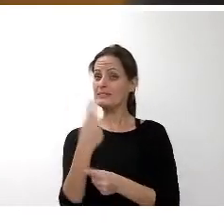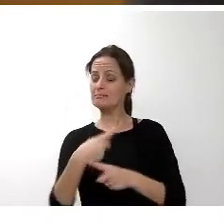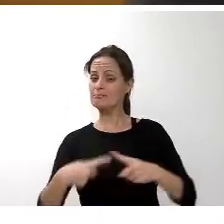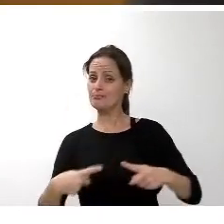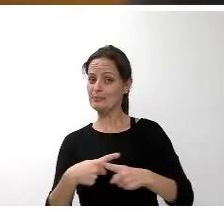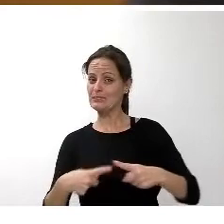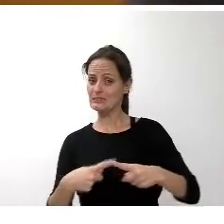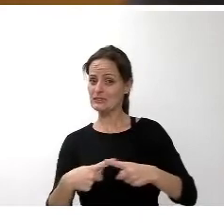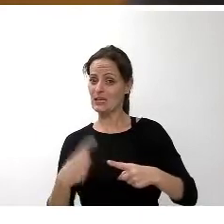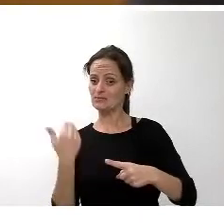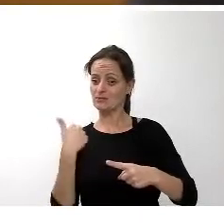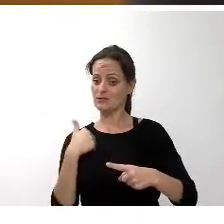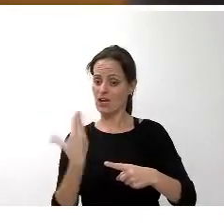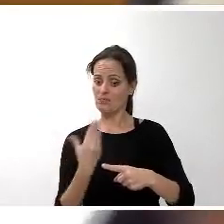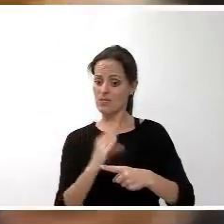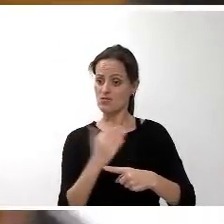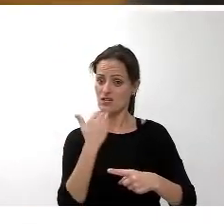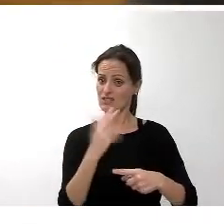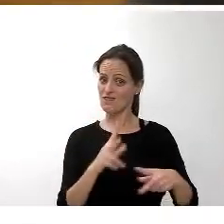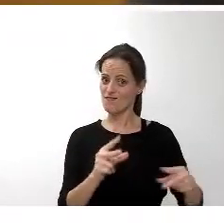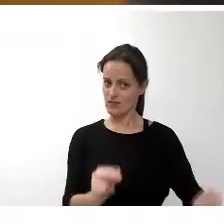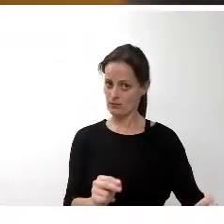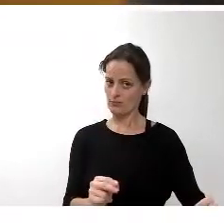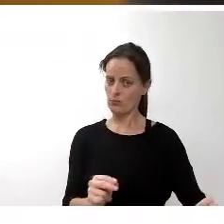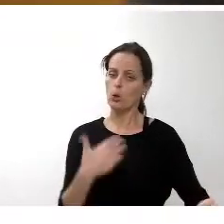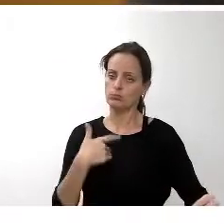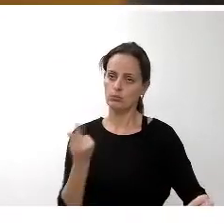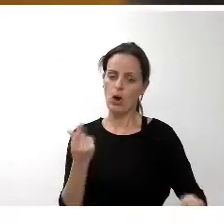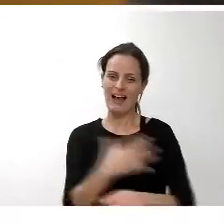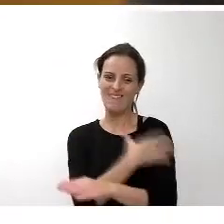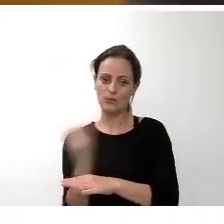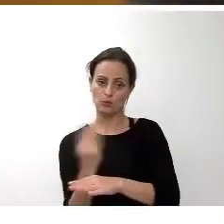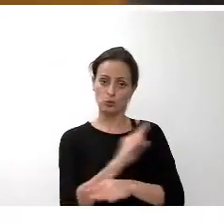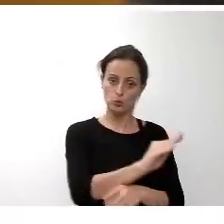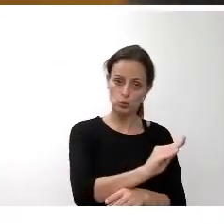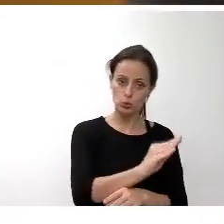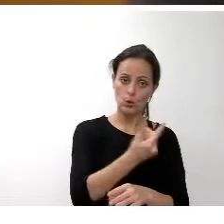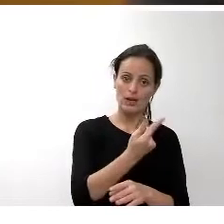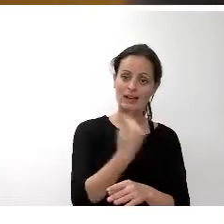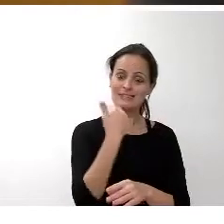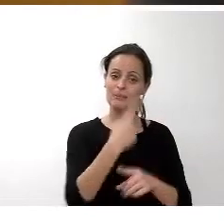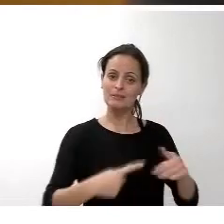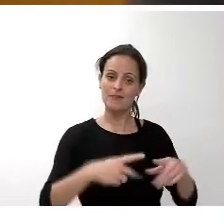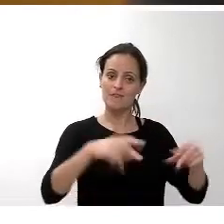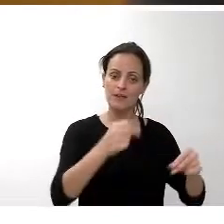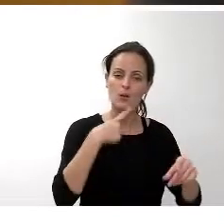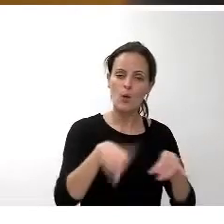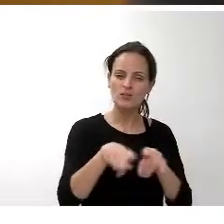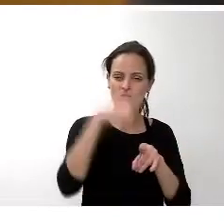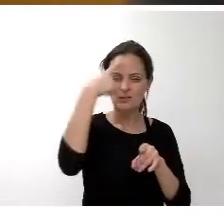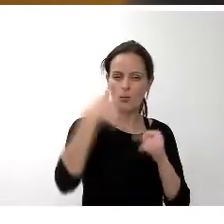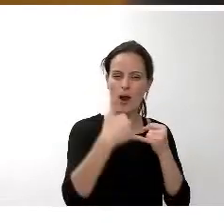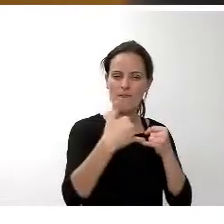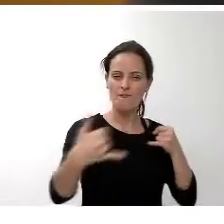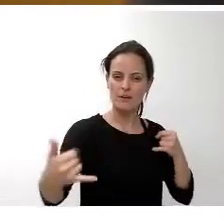la inversión inversión cabildo para dotar de fibra óptica a todo el